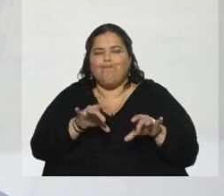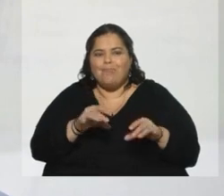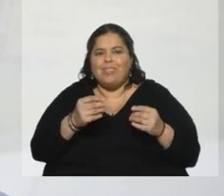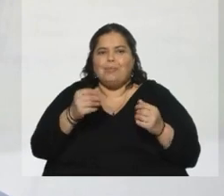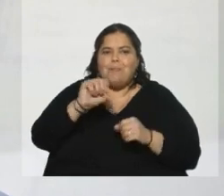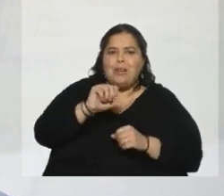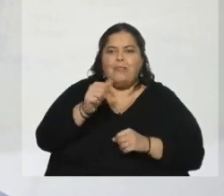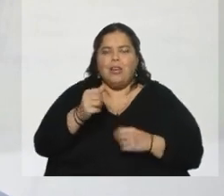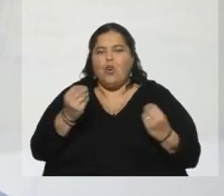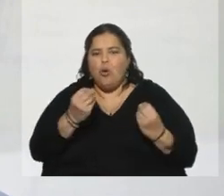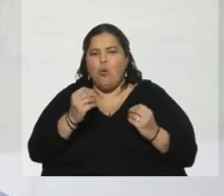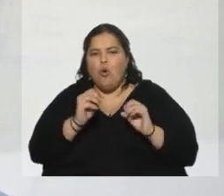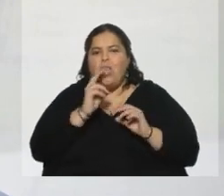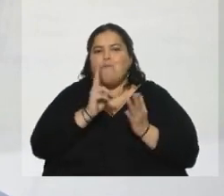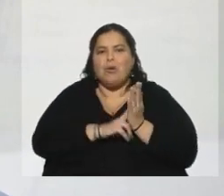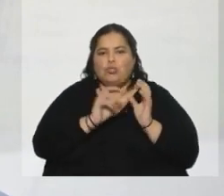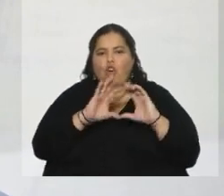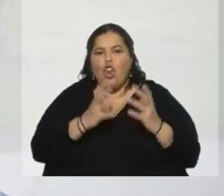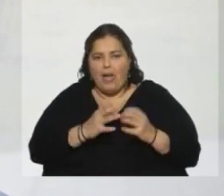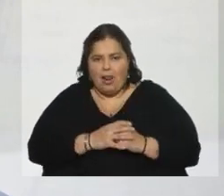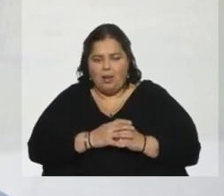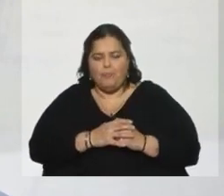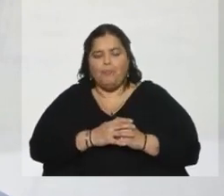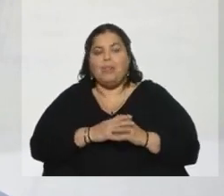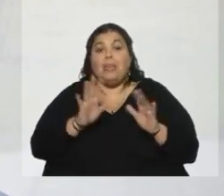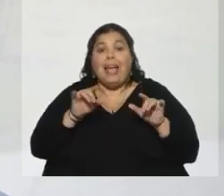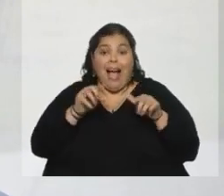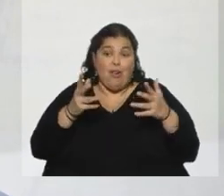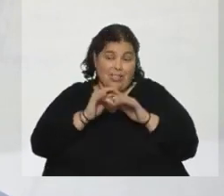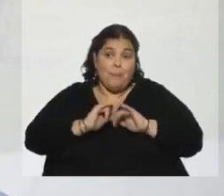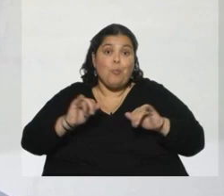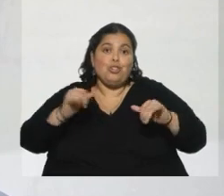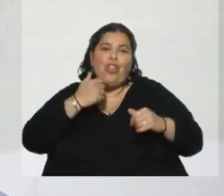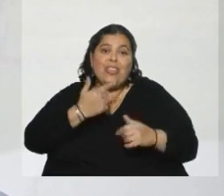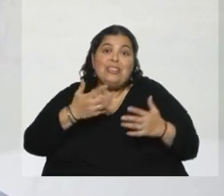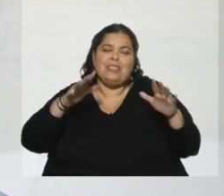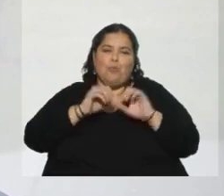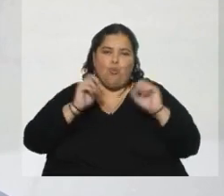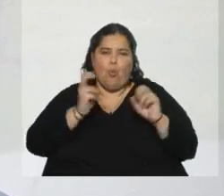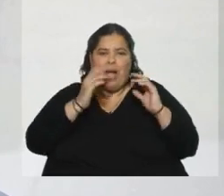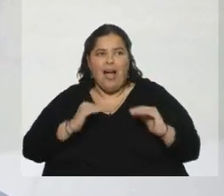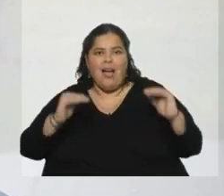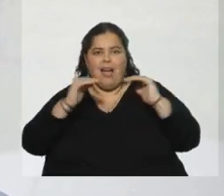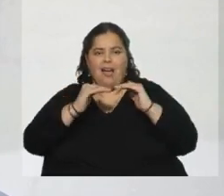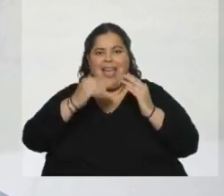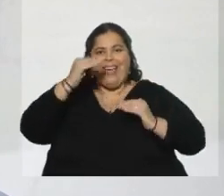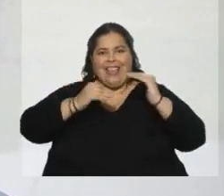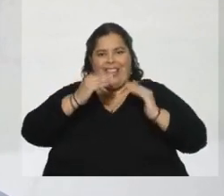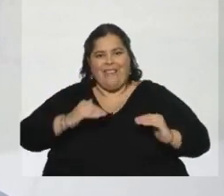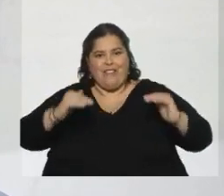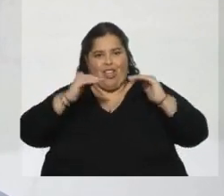que, de alguna manera, en su promoción busca mayores equilibrios, mayor equidad en el reparto de